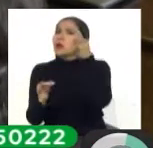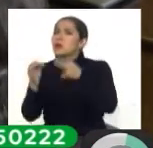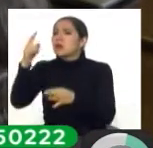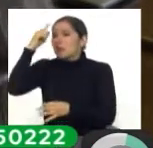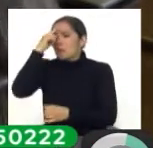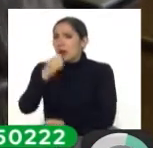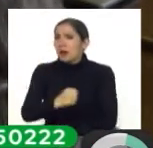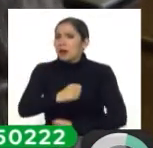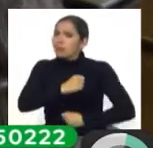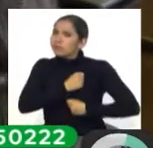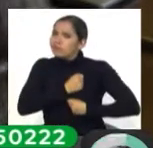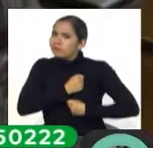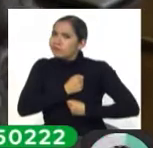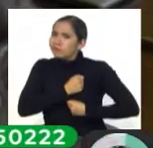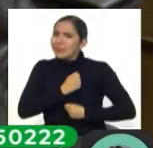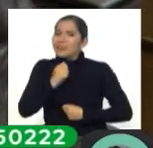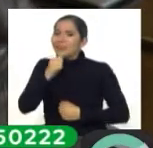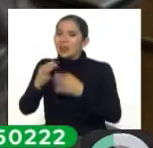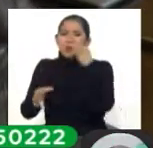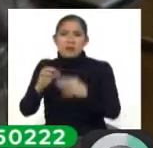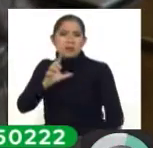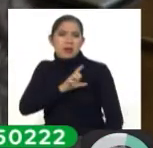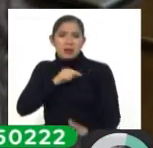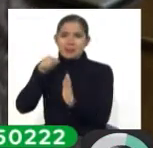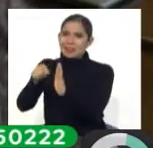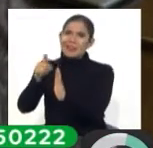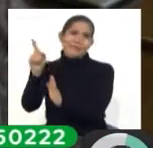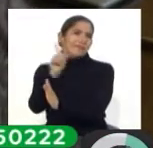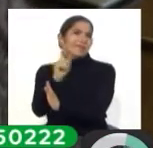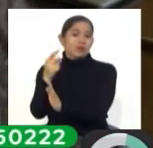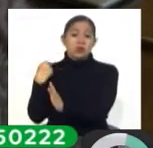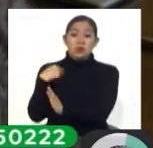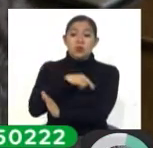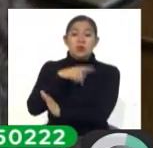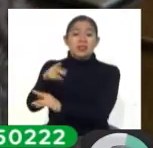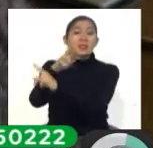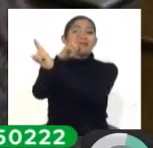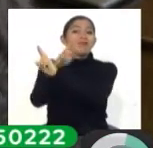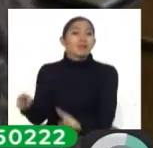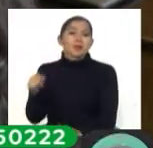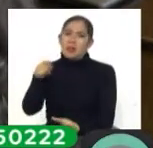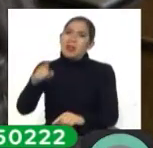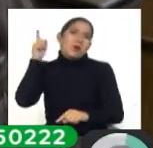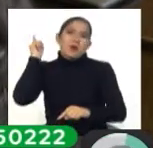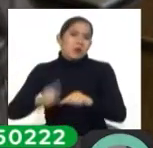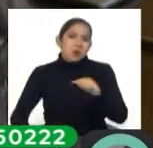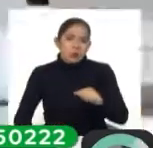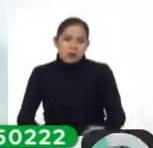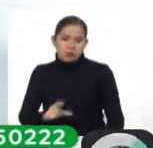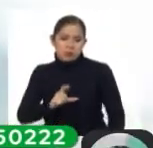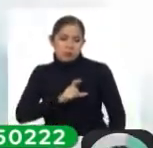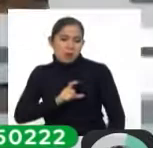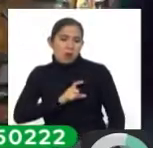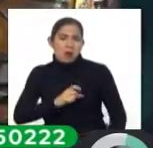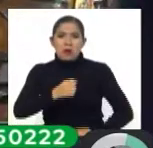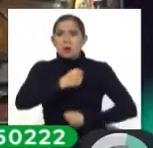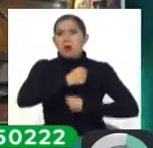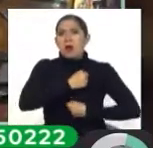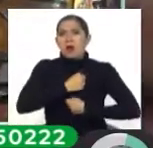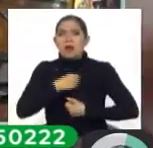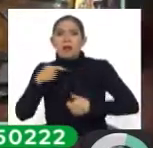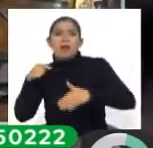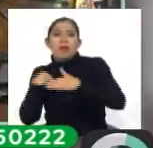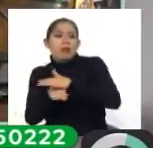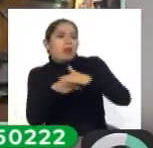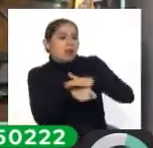Fuerzas Armadas y la Policía. Nosotros queremos derogarla porque no es posible que la Policía y las Fuerzas Armadas maten